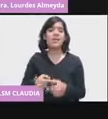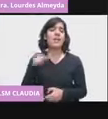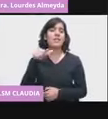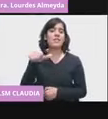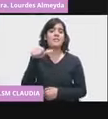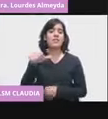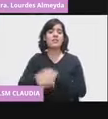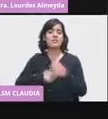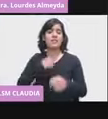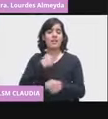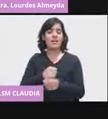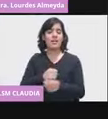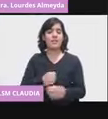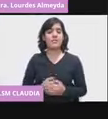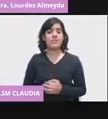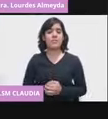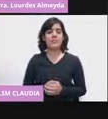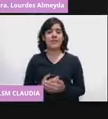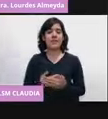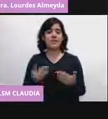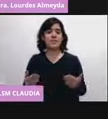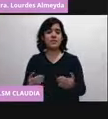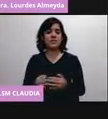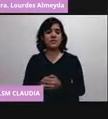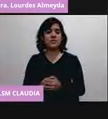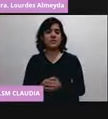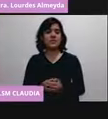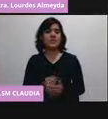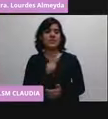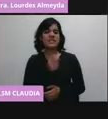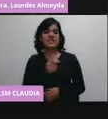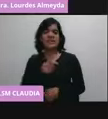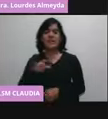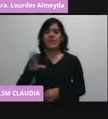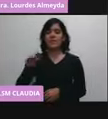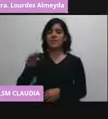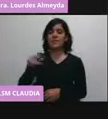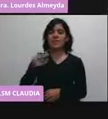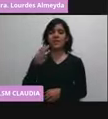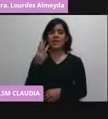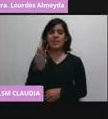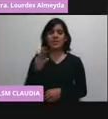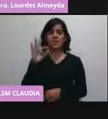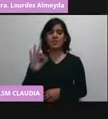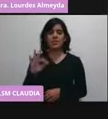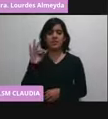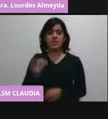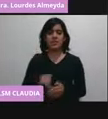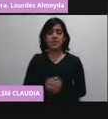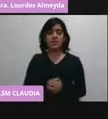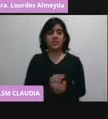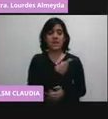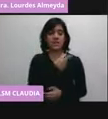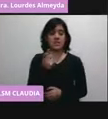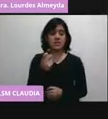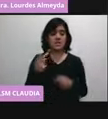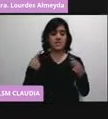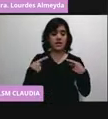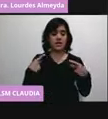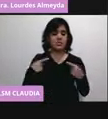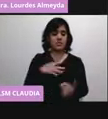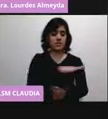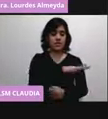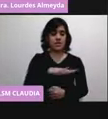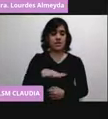Esta vacuna, ¿qué quiere decir? 93 por ciento de efectividad que de cada 100 personas que se vacunan con su sistema